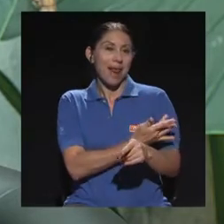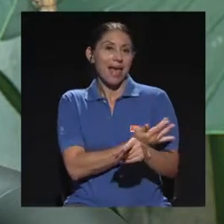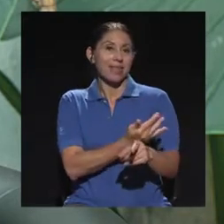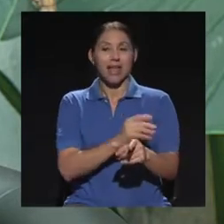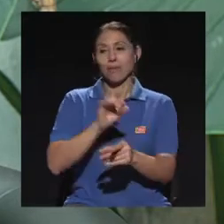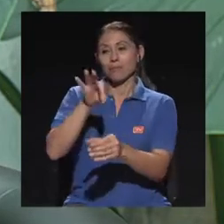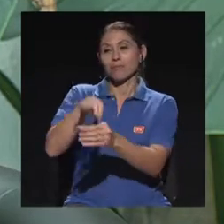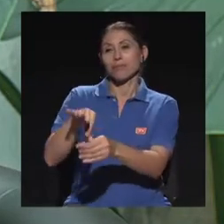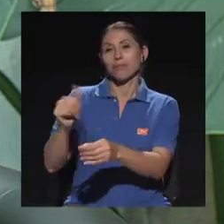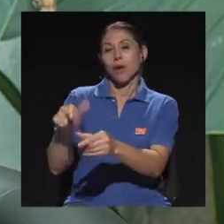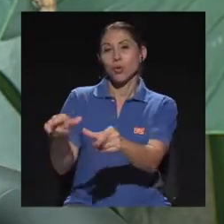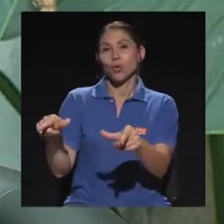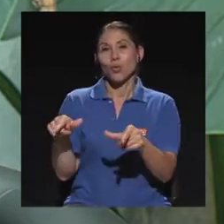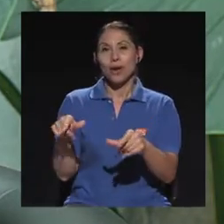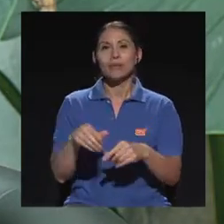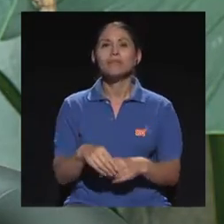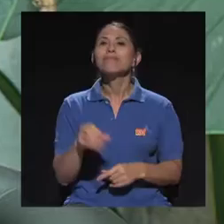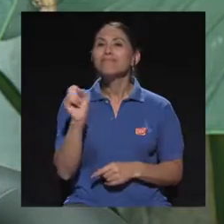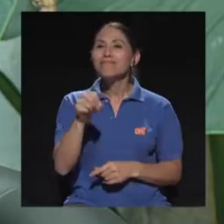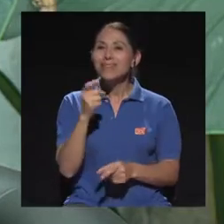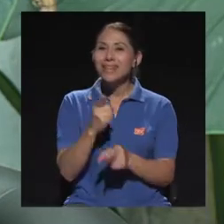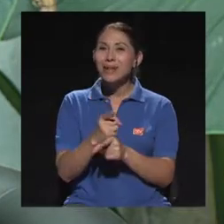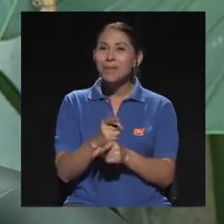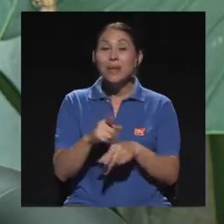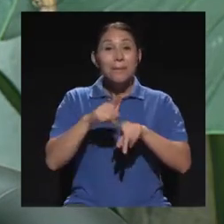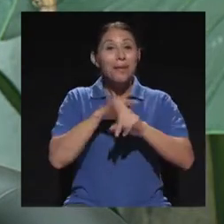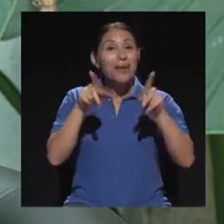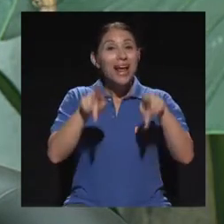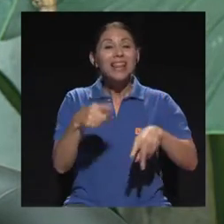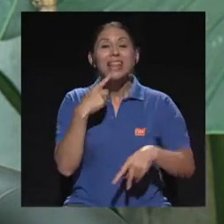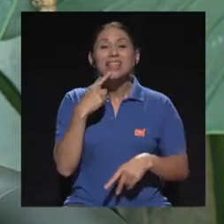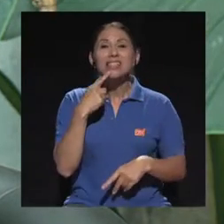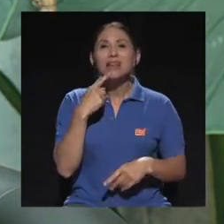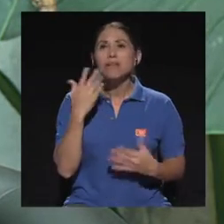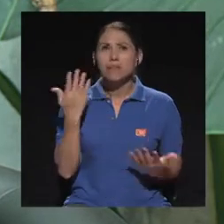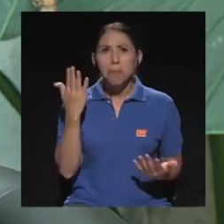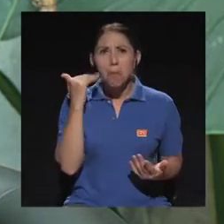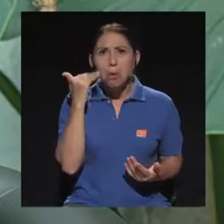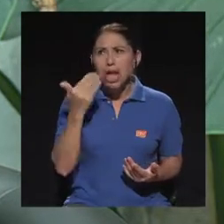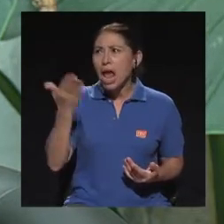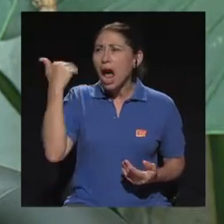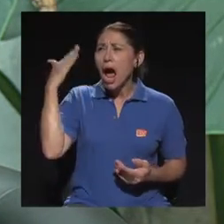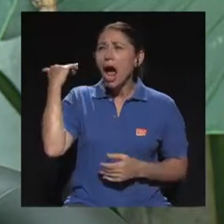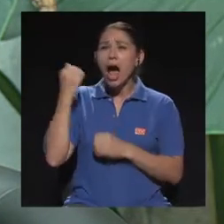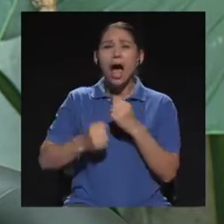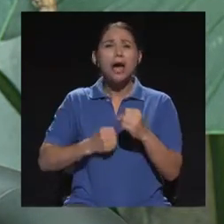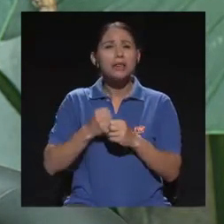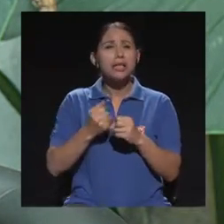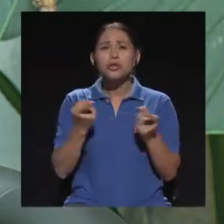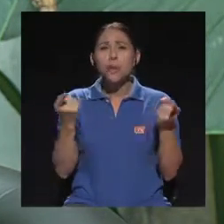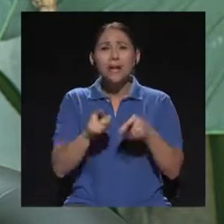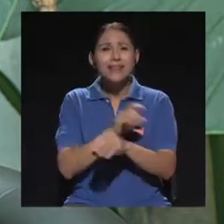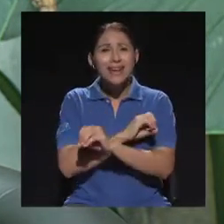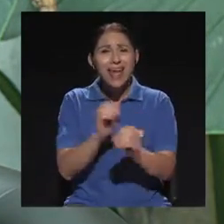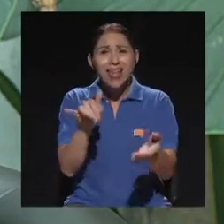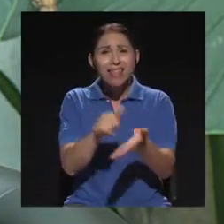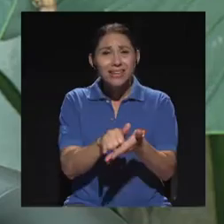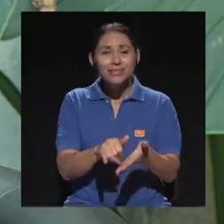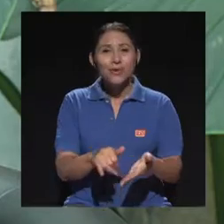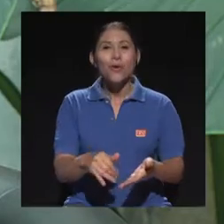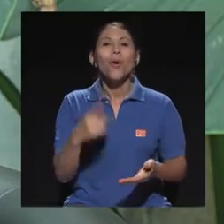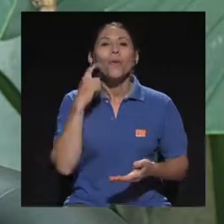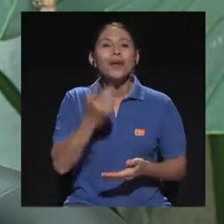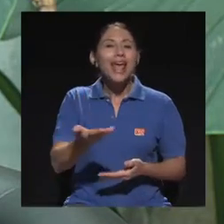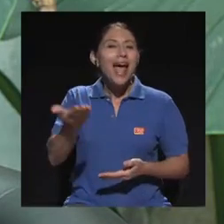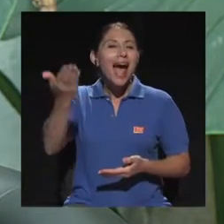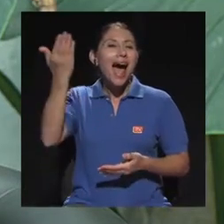siempre pregunta, bueno, ¿y por qué antes no pasaba nada de esto? Porque antes la gente vivía en una casa que tenía un jardín y en su jardín